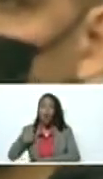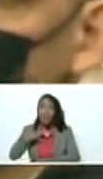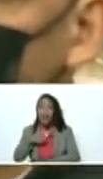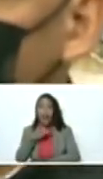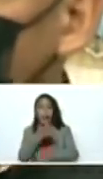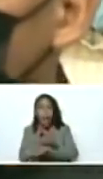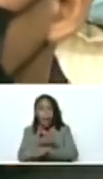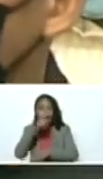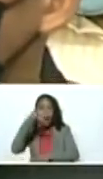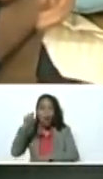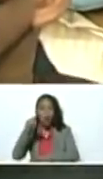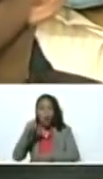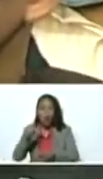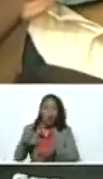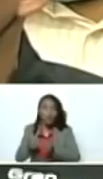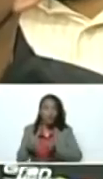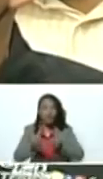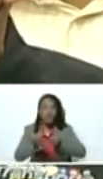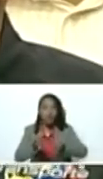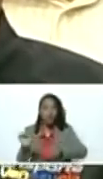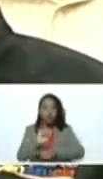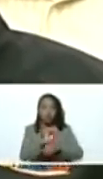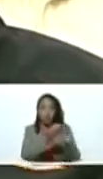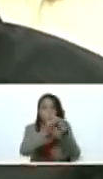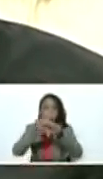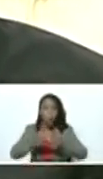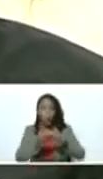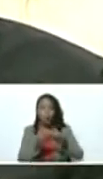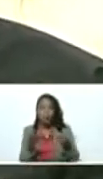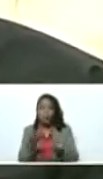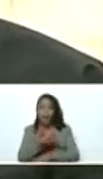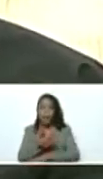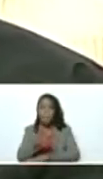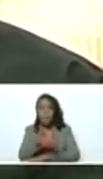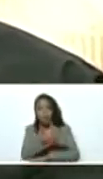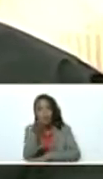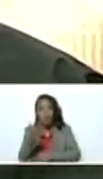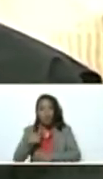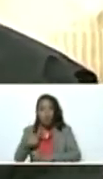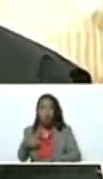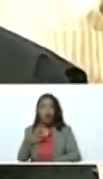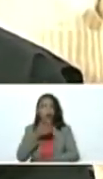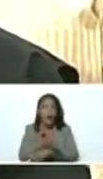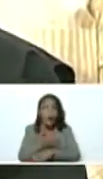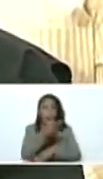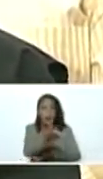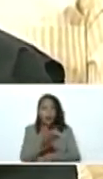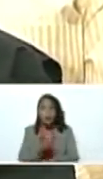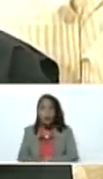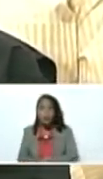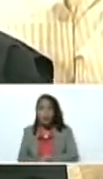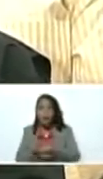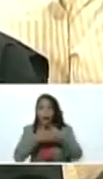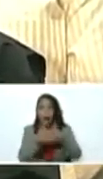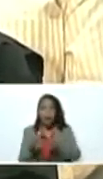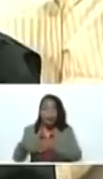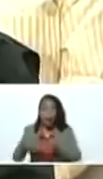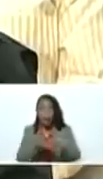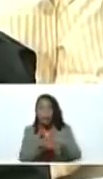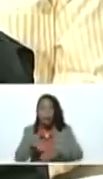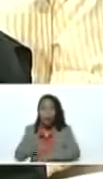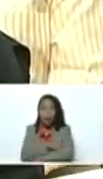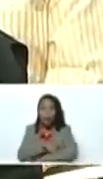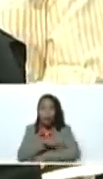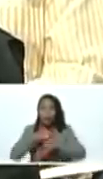maduro con el bulldozer que les parece a tengo que ir yo con el bulldozer a abrir el camino de tierra